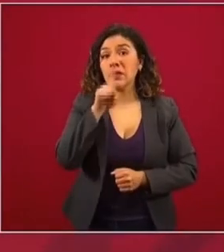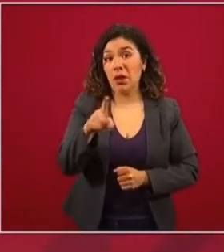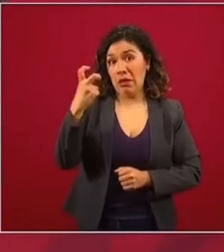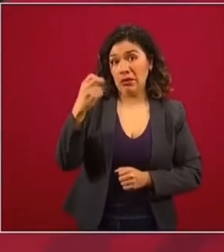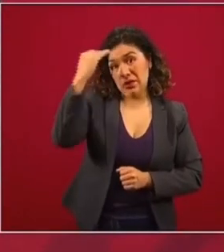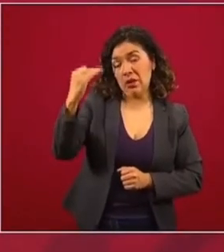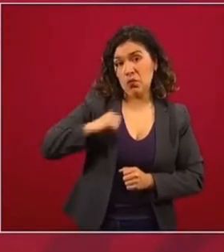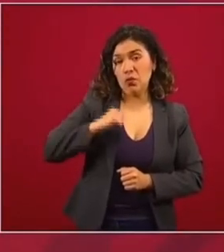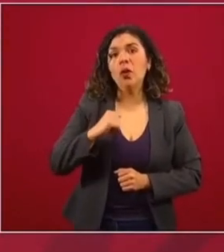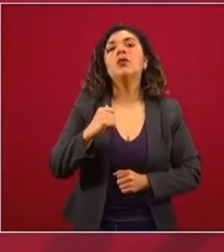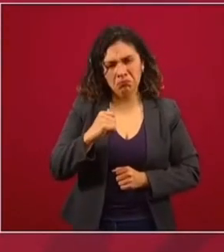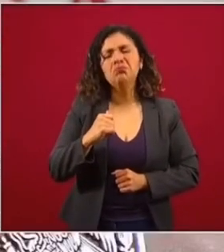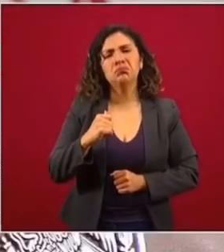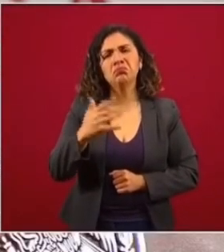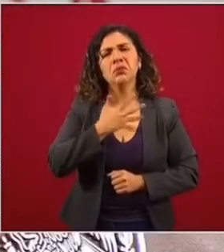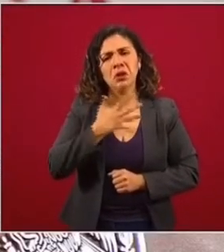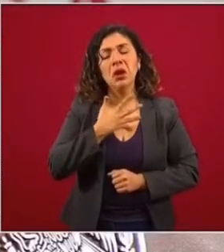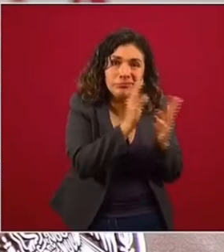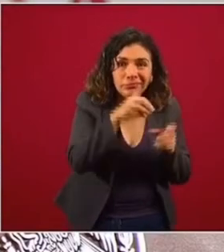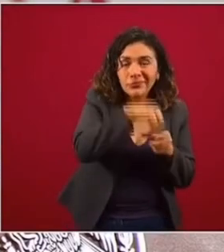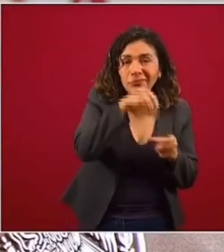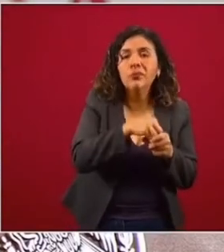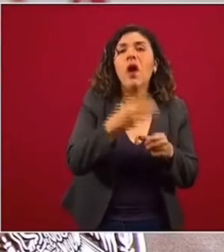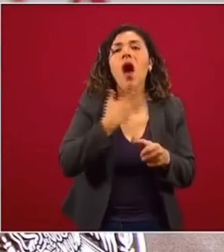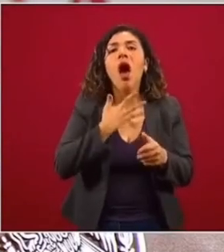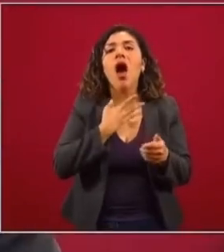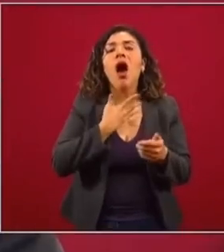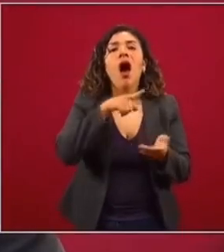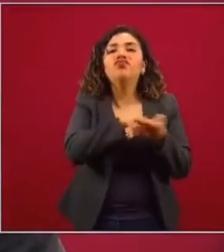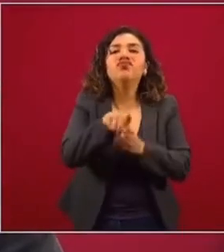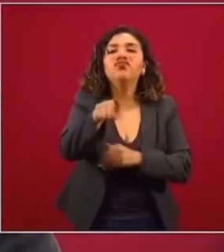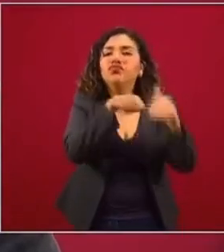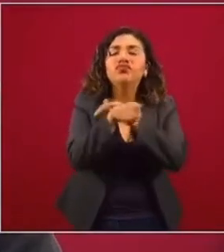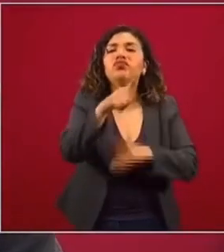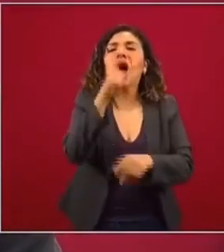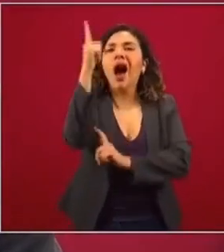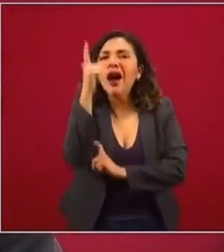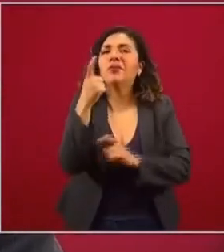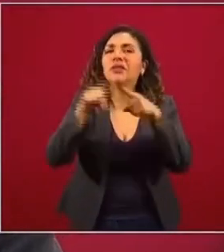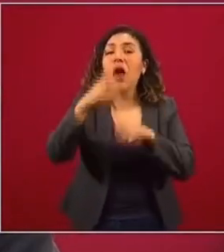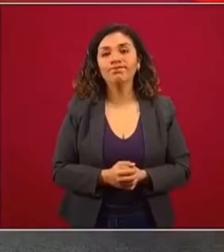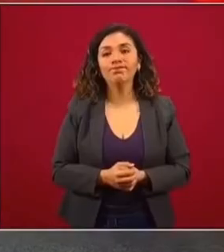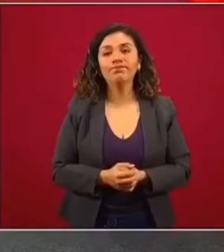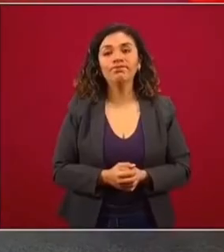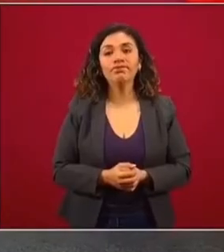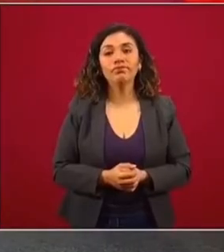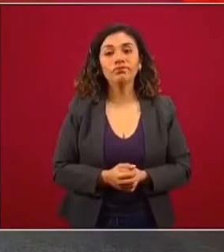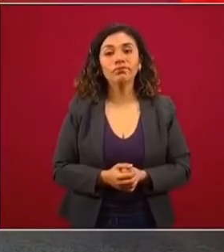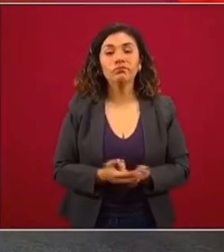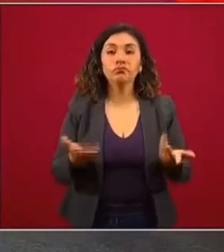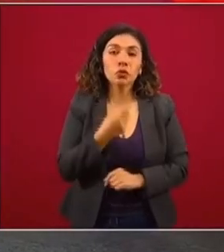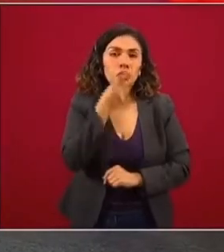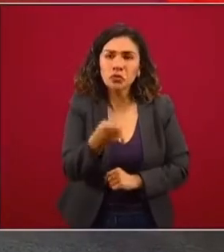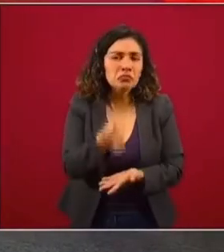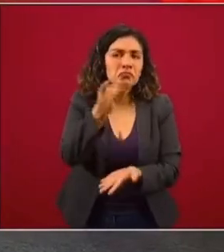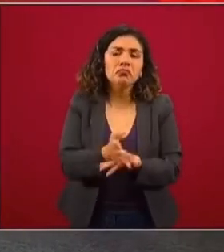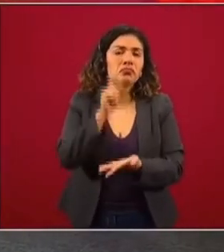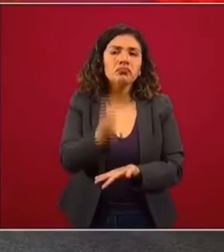entonces, se permitió que en secreto se introdujeran armas de Estados Unidos a México. Nada más se les decía,